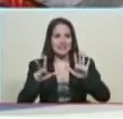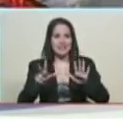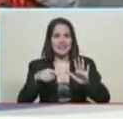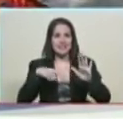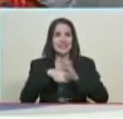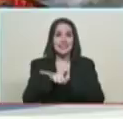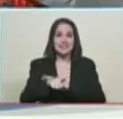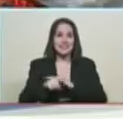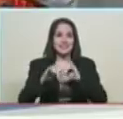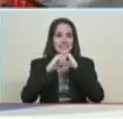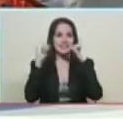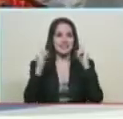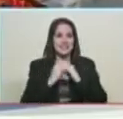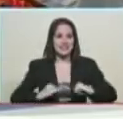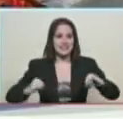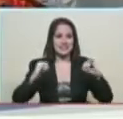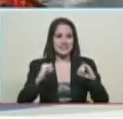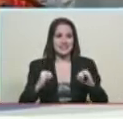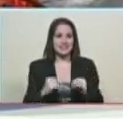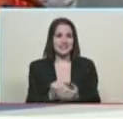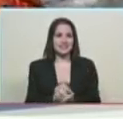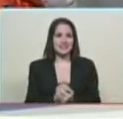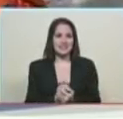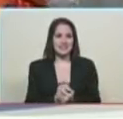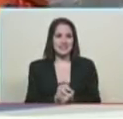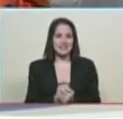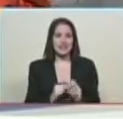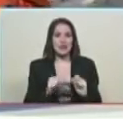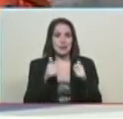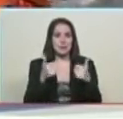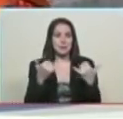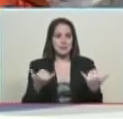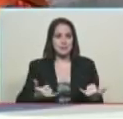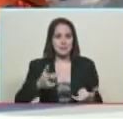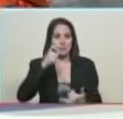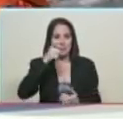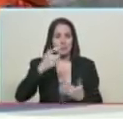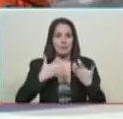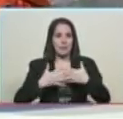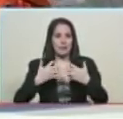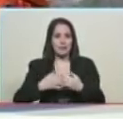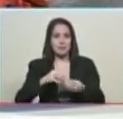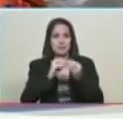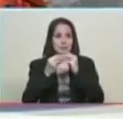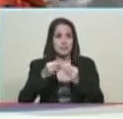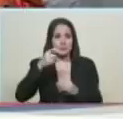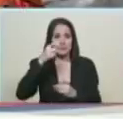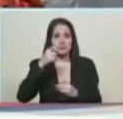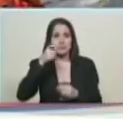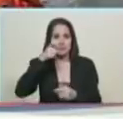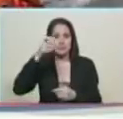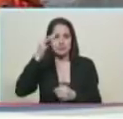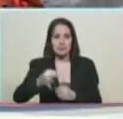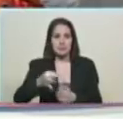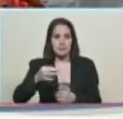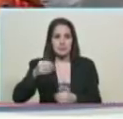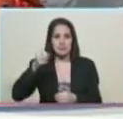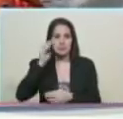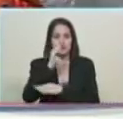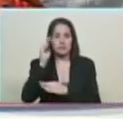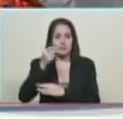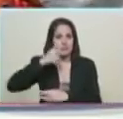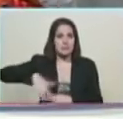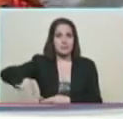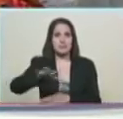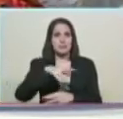adelante ministro Reverol inicia el despliegue del aparato de seguridad nacional para la protección del pueblo